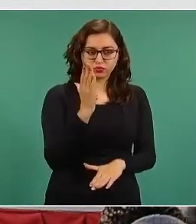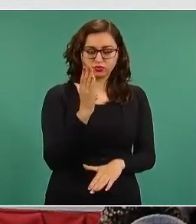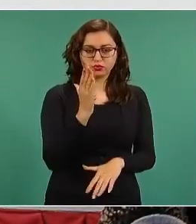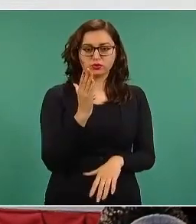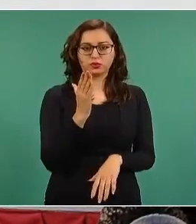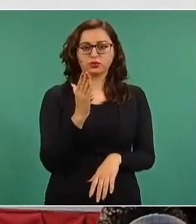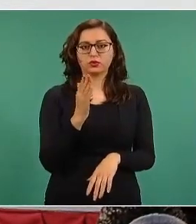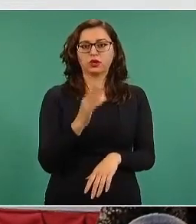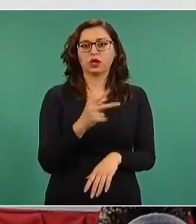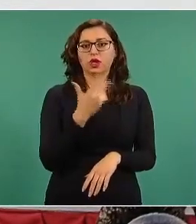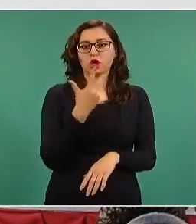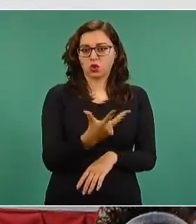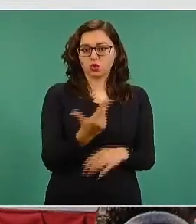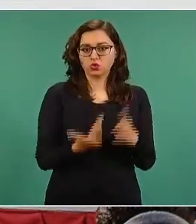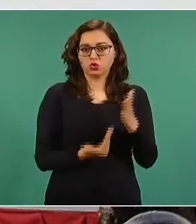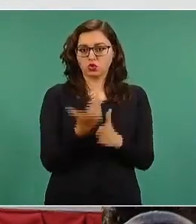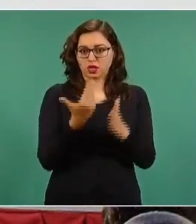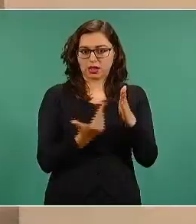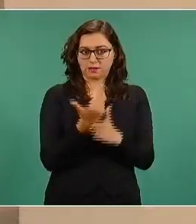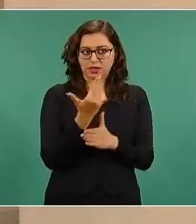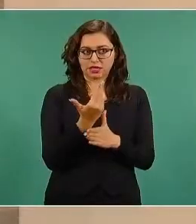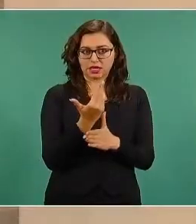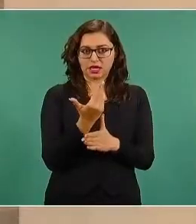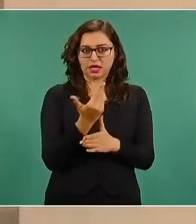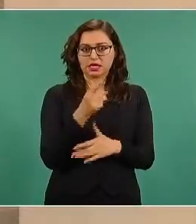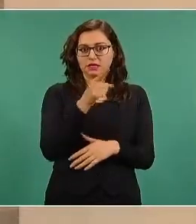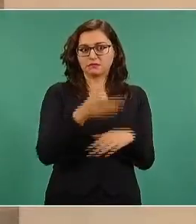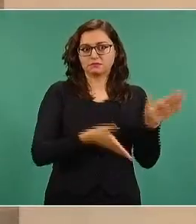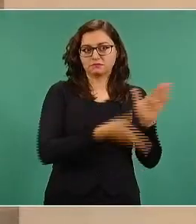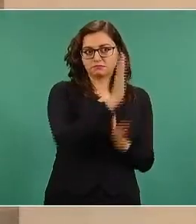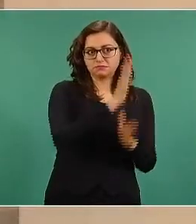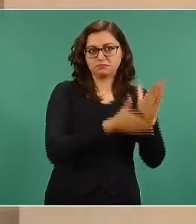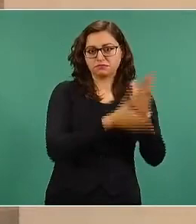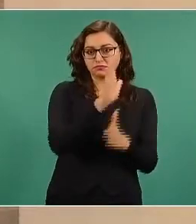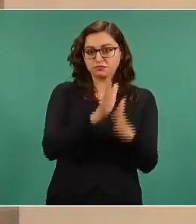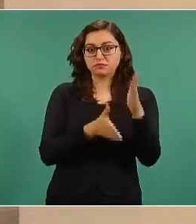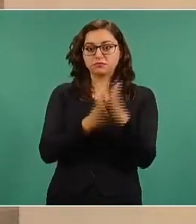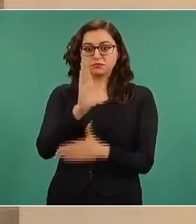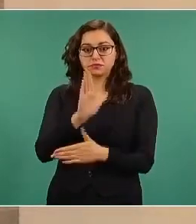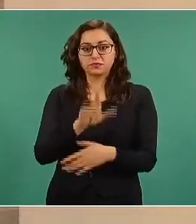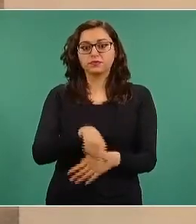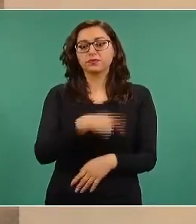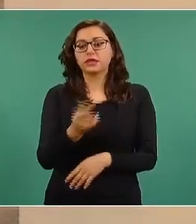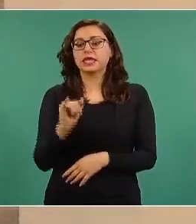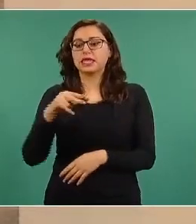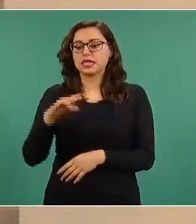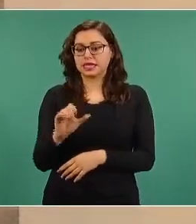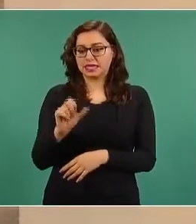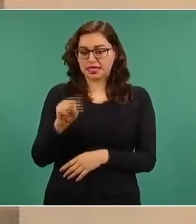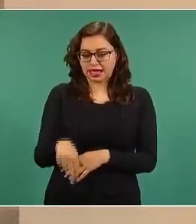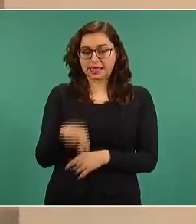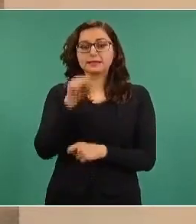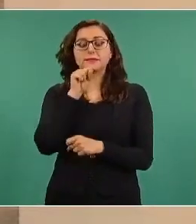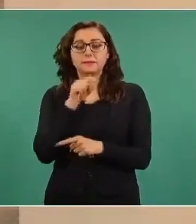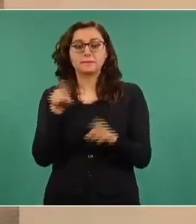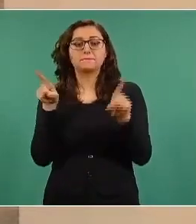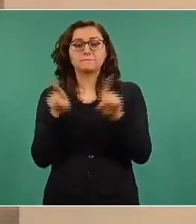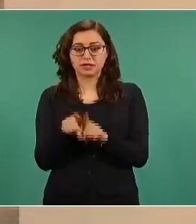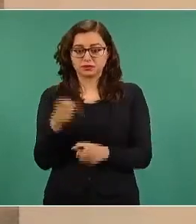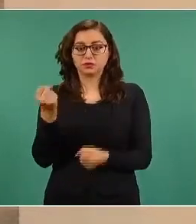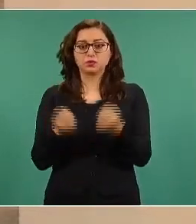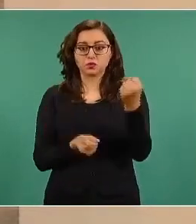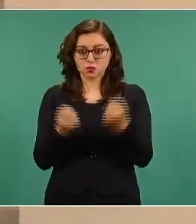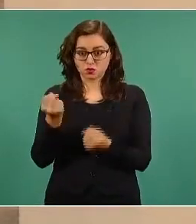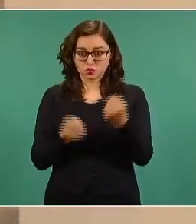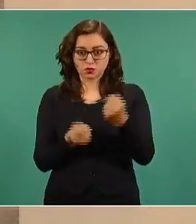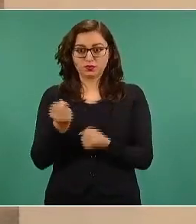sale a las 8 de la mañana hacia los hospitales. La del Incán sale unas rutas terrestres